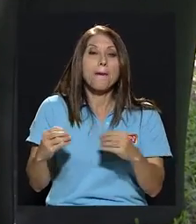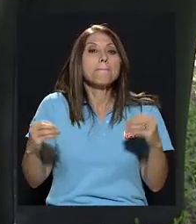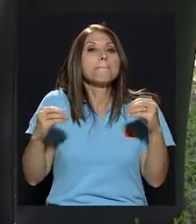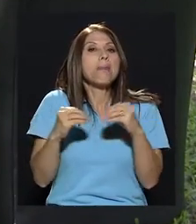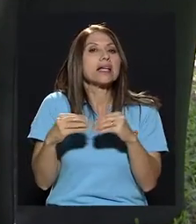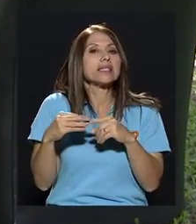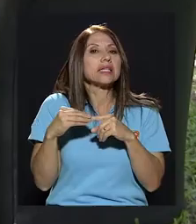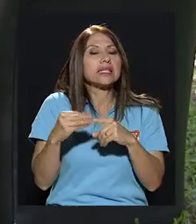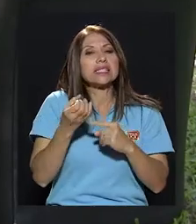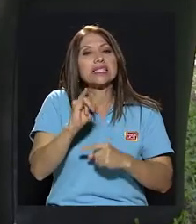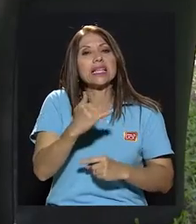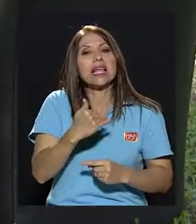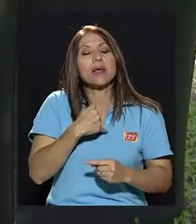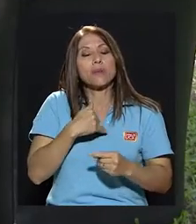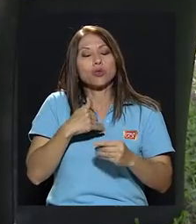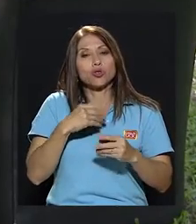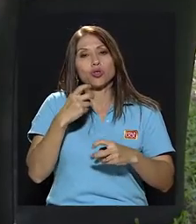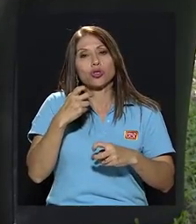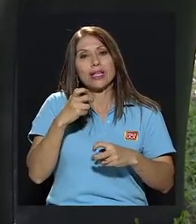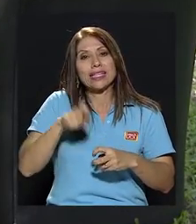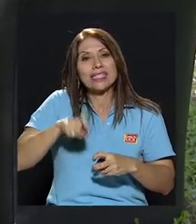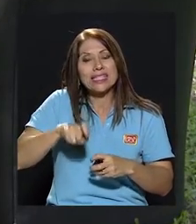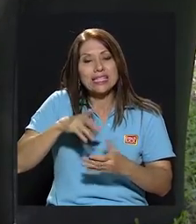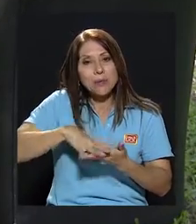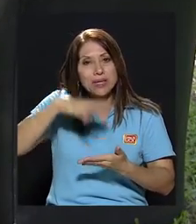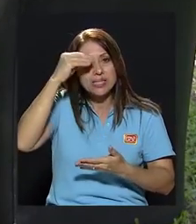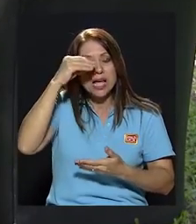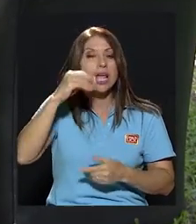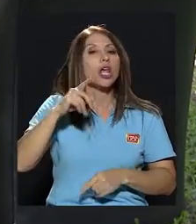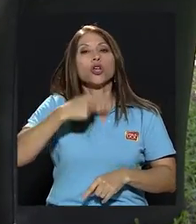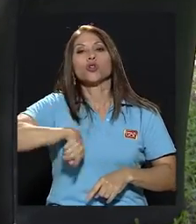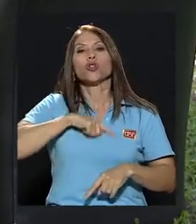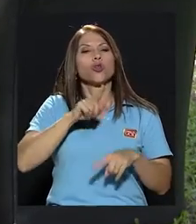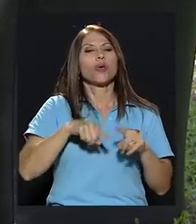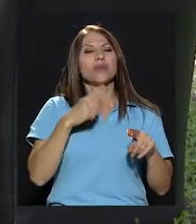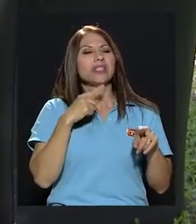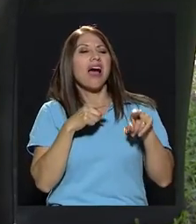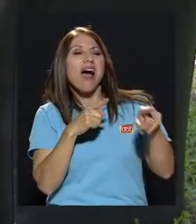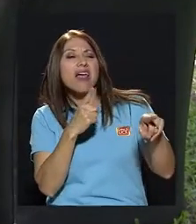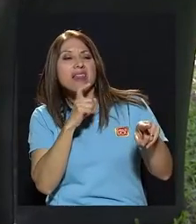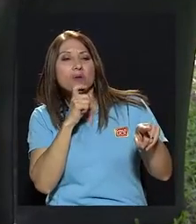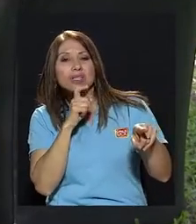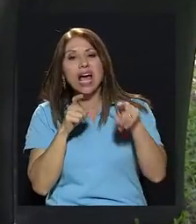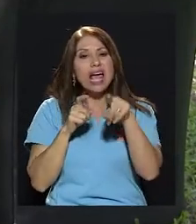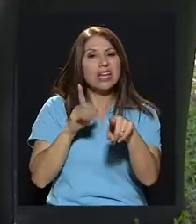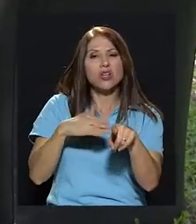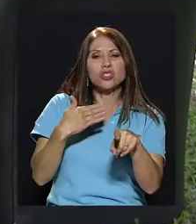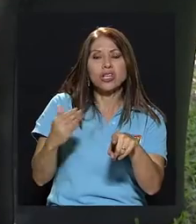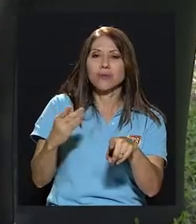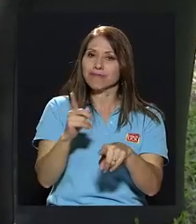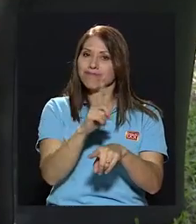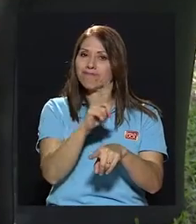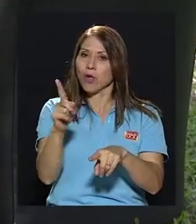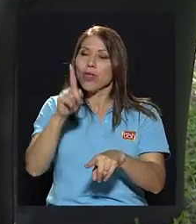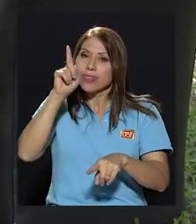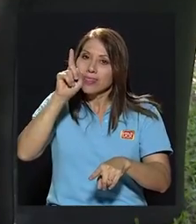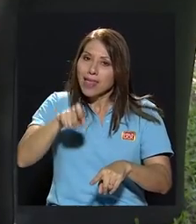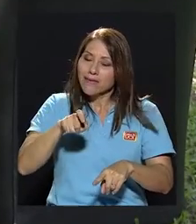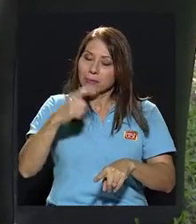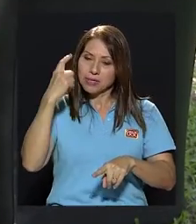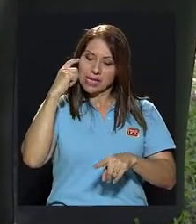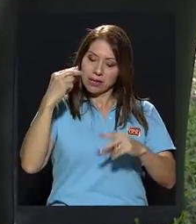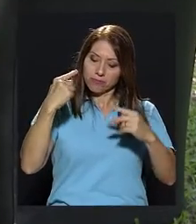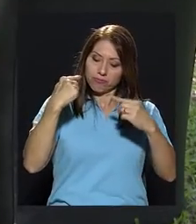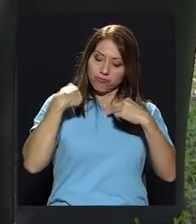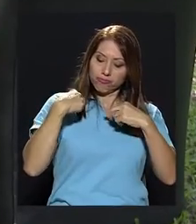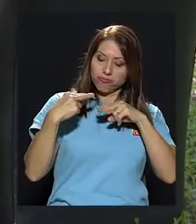aprendizaje. No podemos estar etiquetados con que es que le cuesta tal cosa, no sirve para tal otra, sino basado en lo que